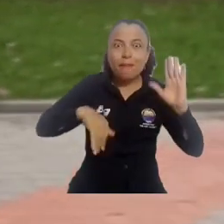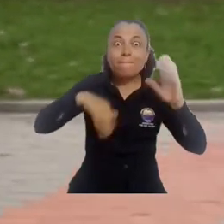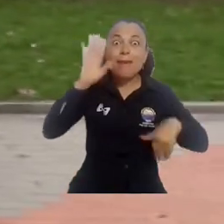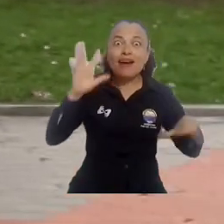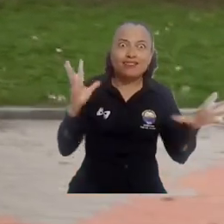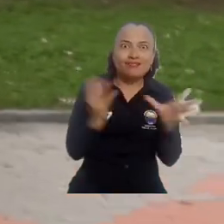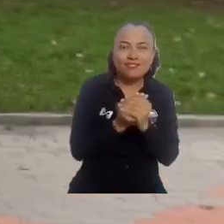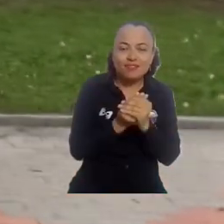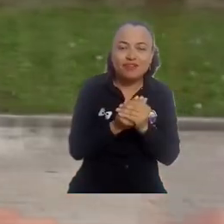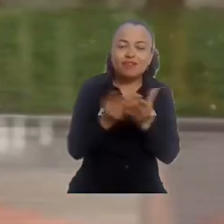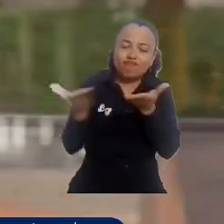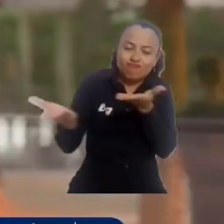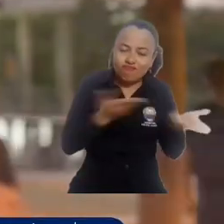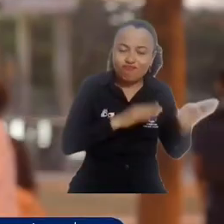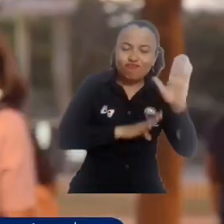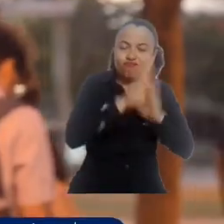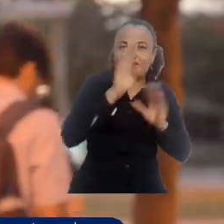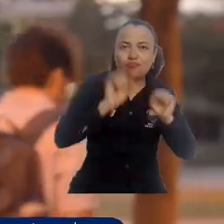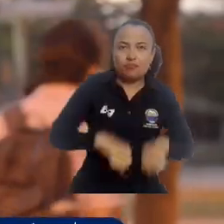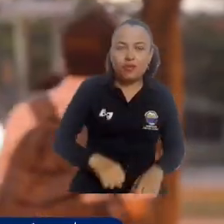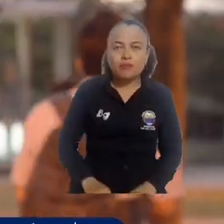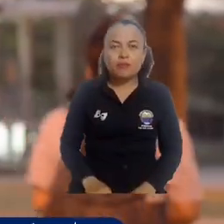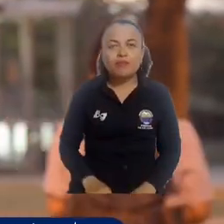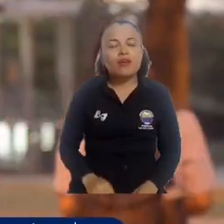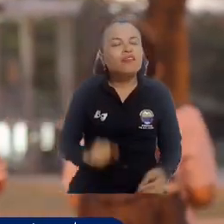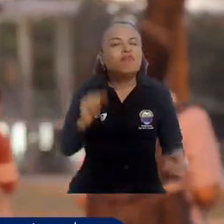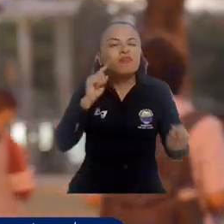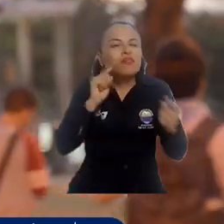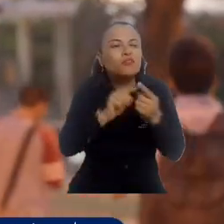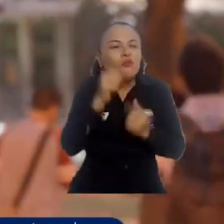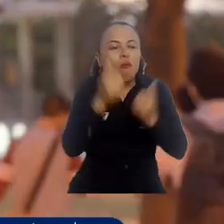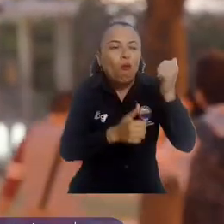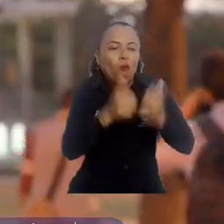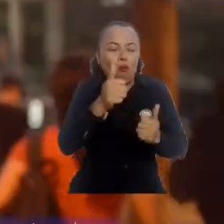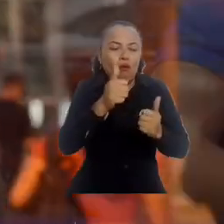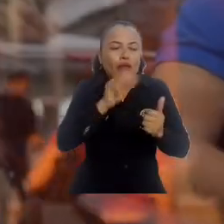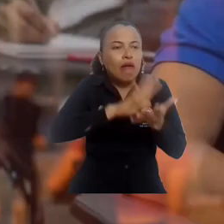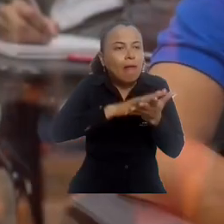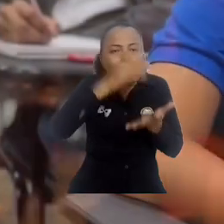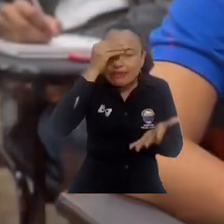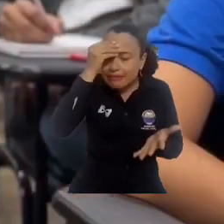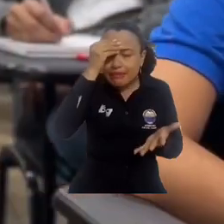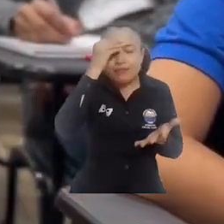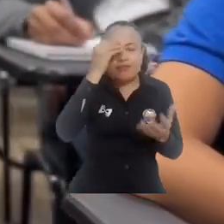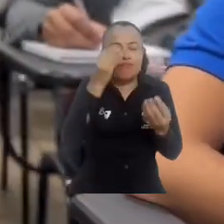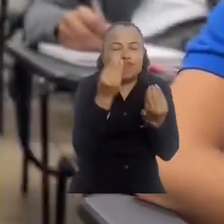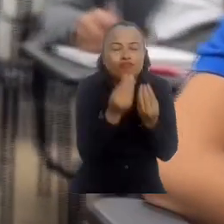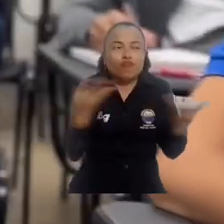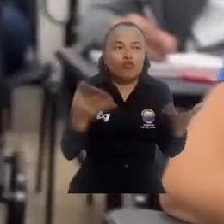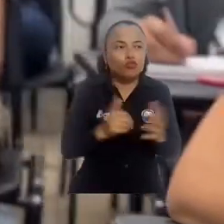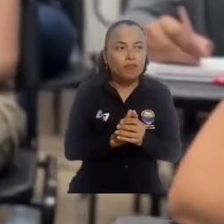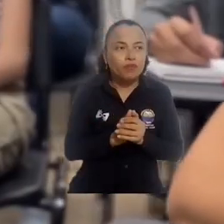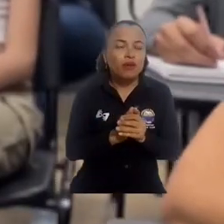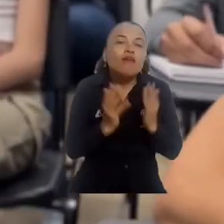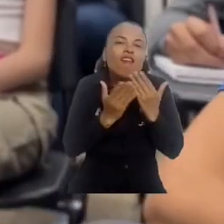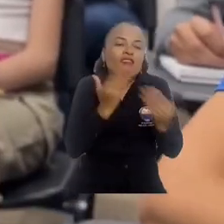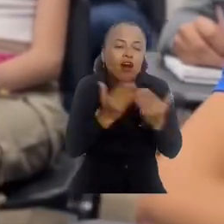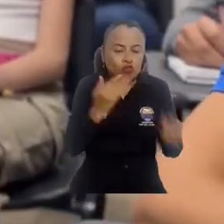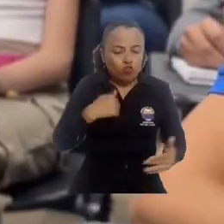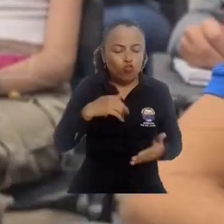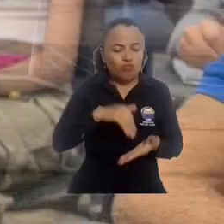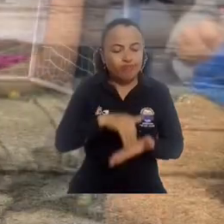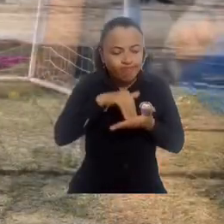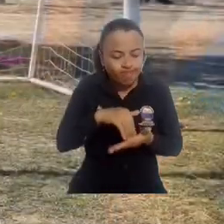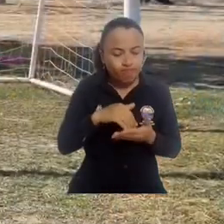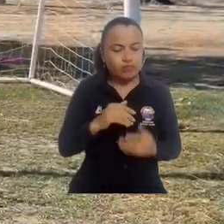le abre sus puertas al éxito. Primero que todo, aprender mucho, aprender demasiado. Es muy fácil realmente cuando